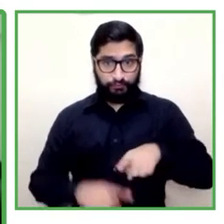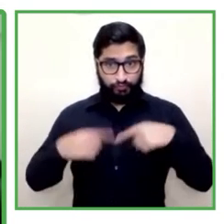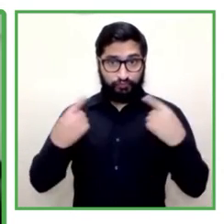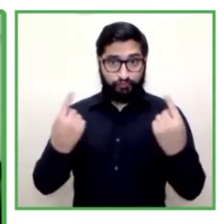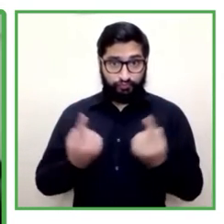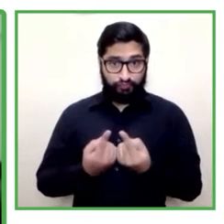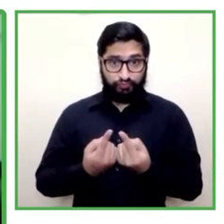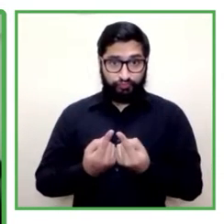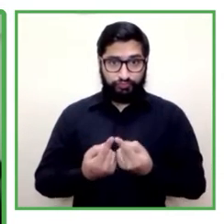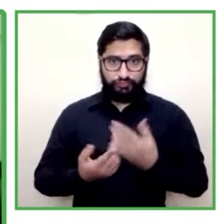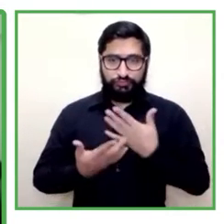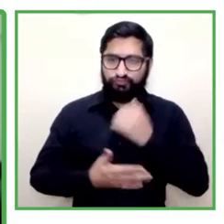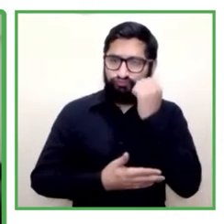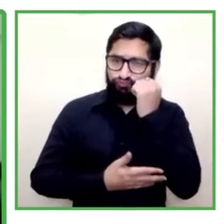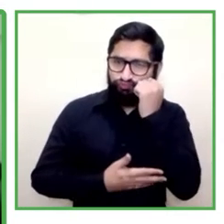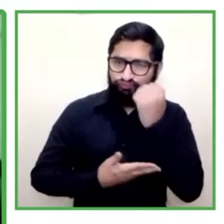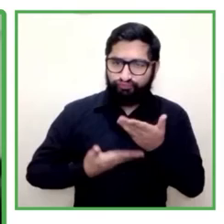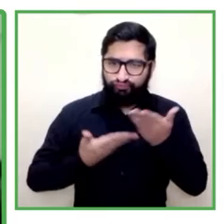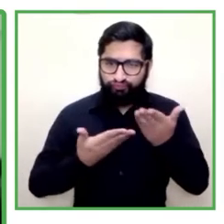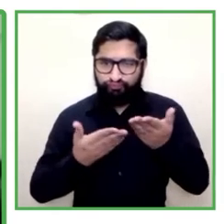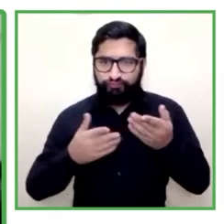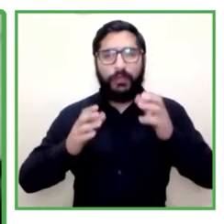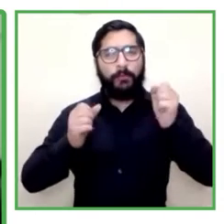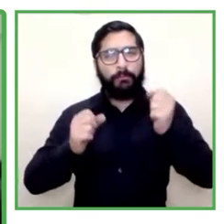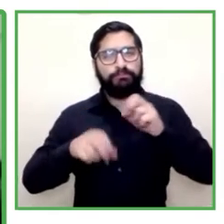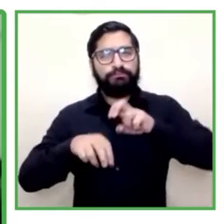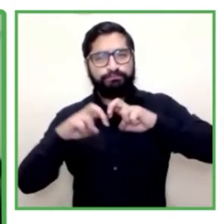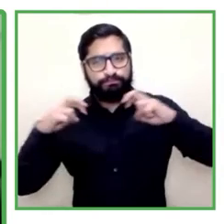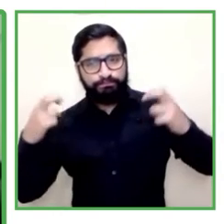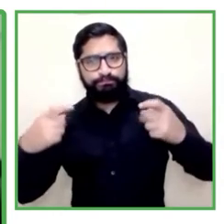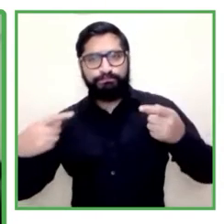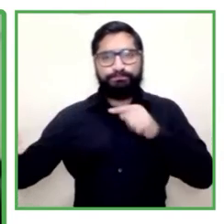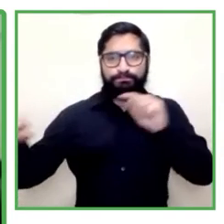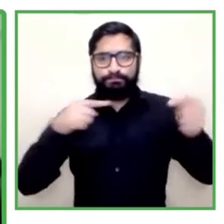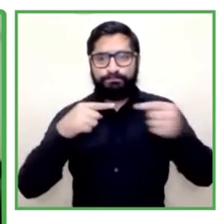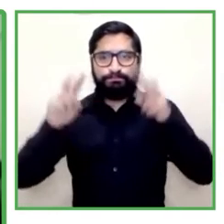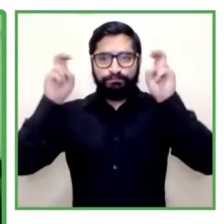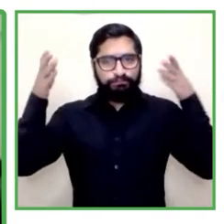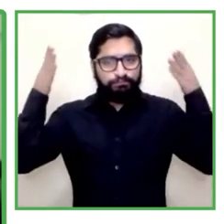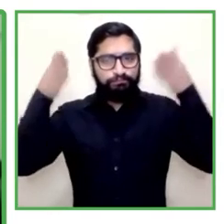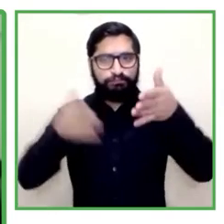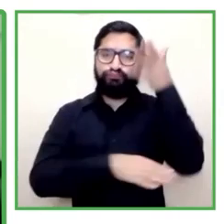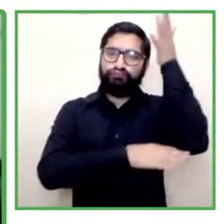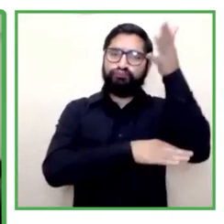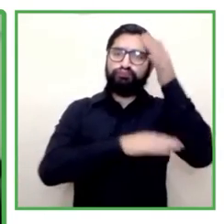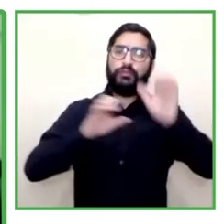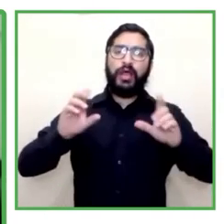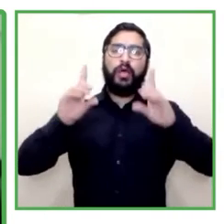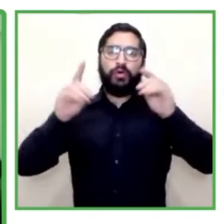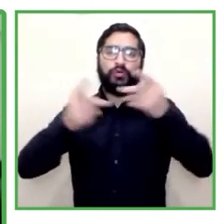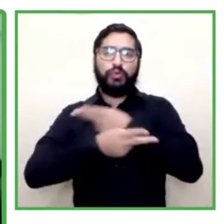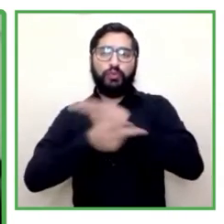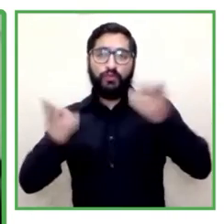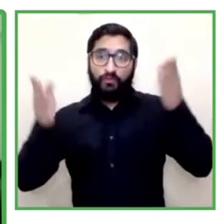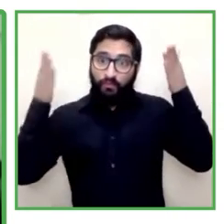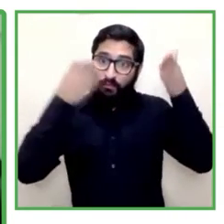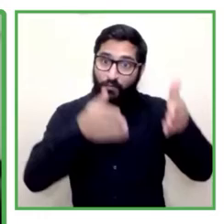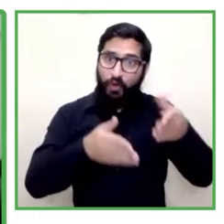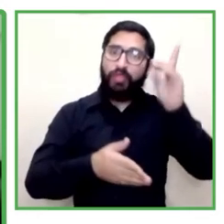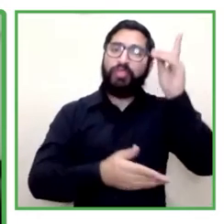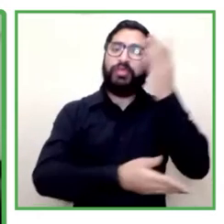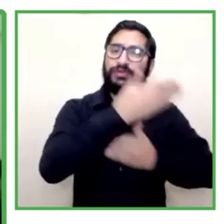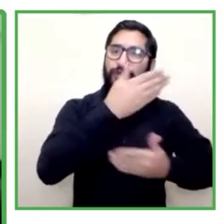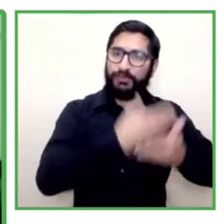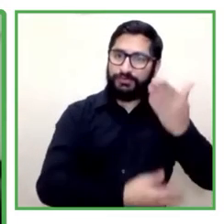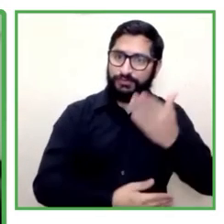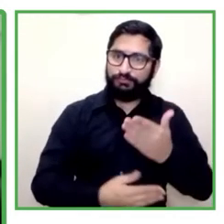de programas públicos, capacitación y formación para el empleo de personas con discapacidad. Muchas gracias a Ciro Project